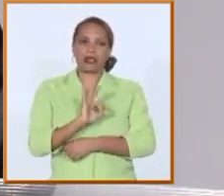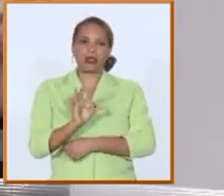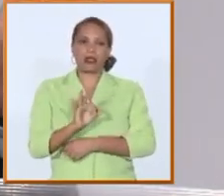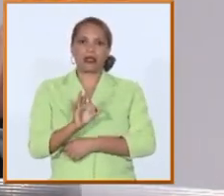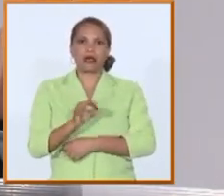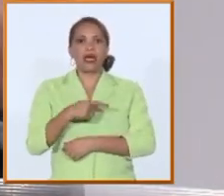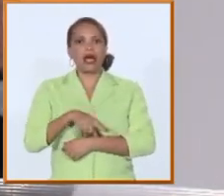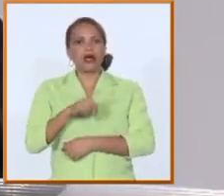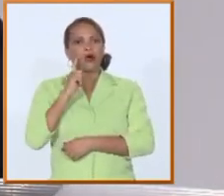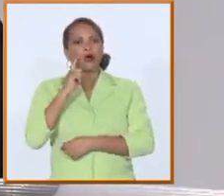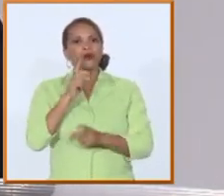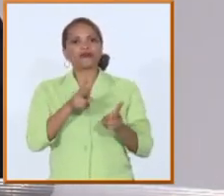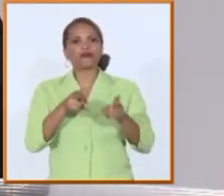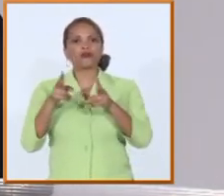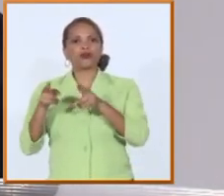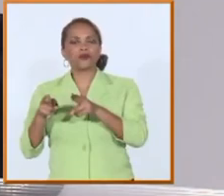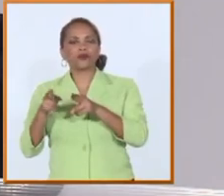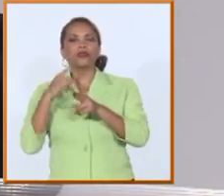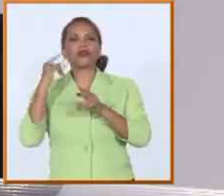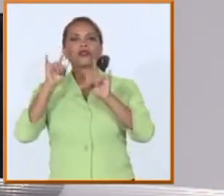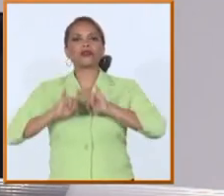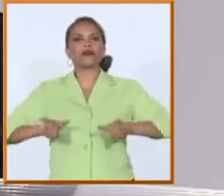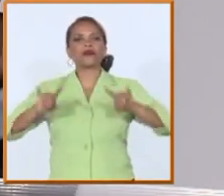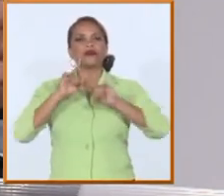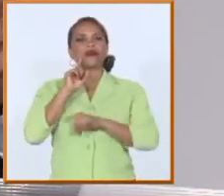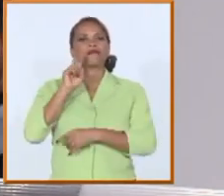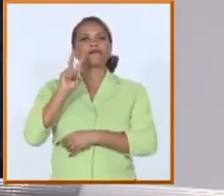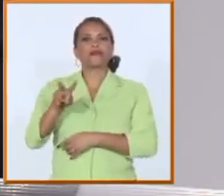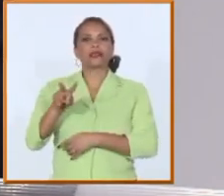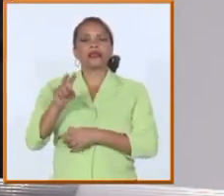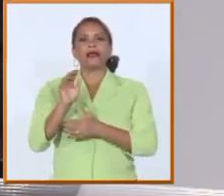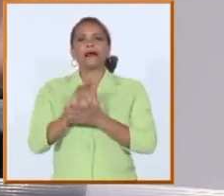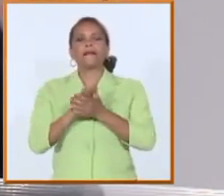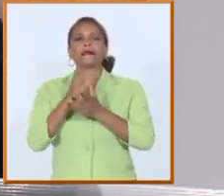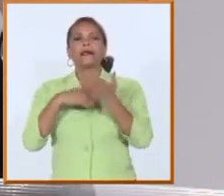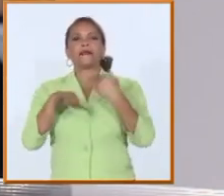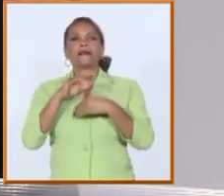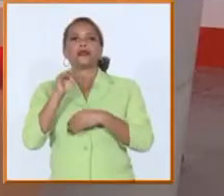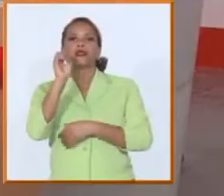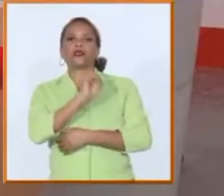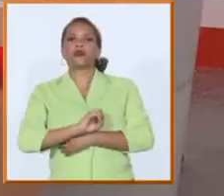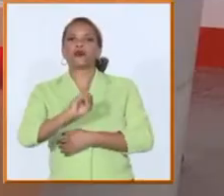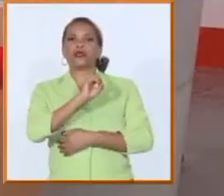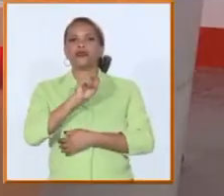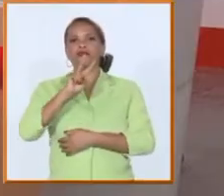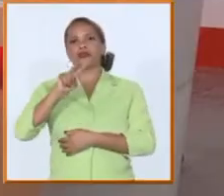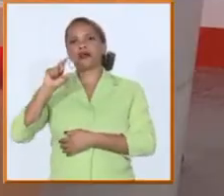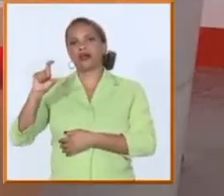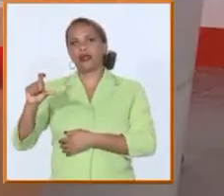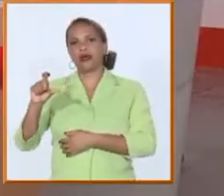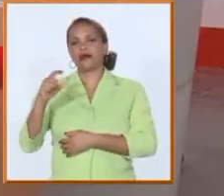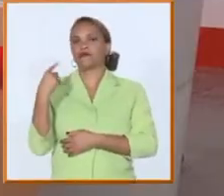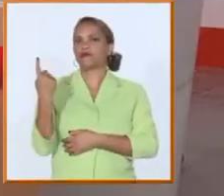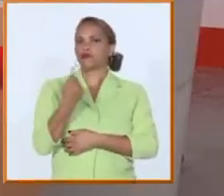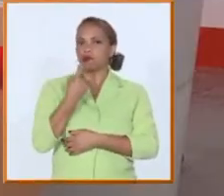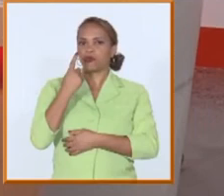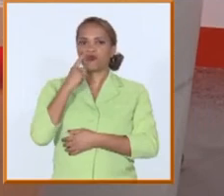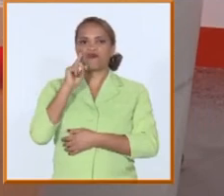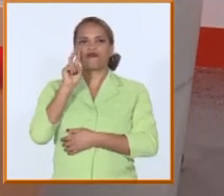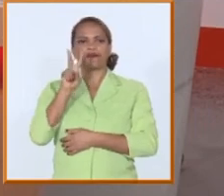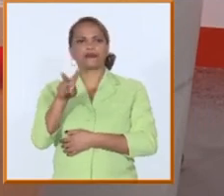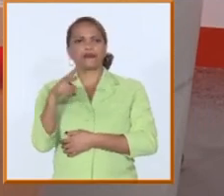dos reportajes de universidades de MES la Universidad de Oriente y la Universidad de Las Villas referencia para todos nosotros para todo